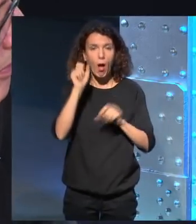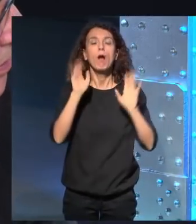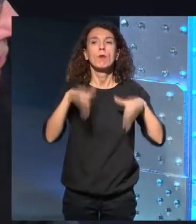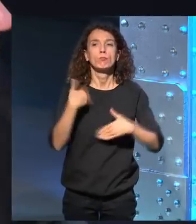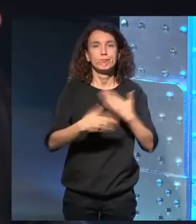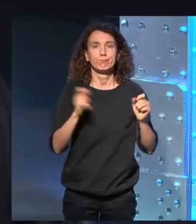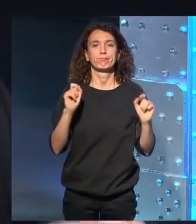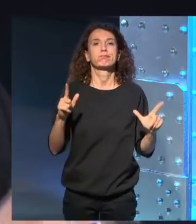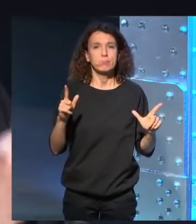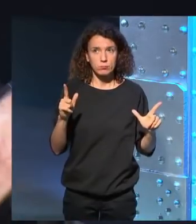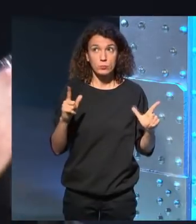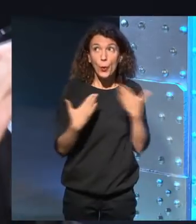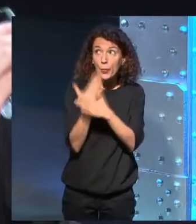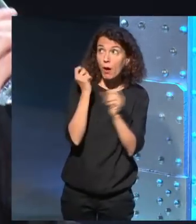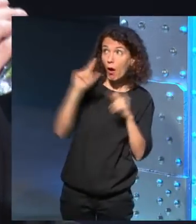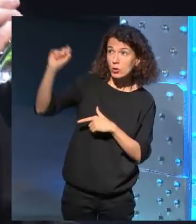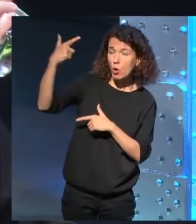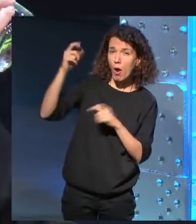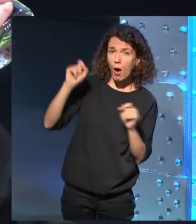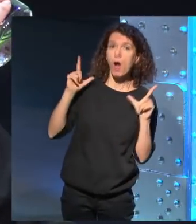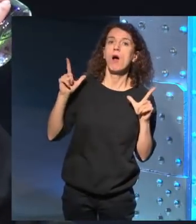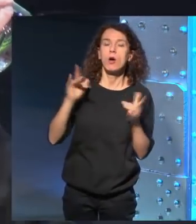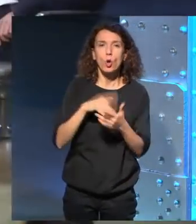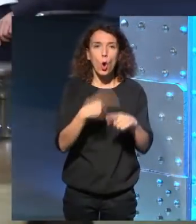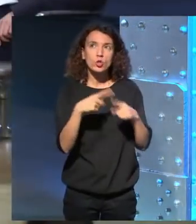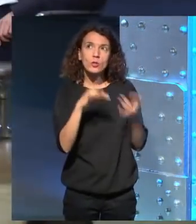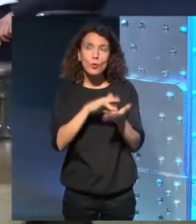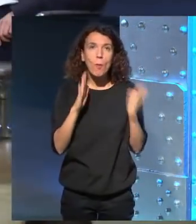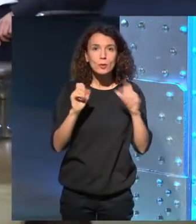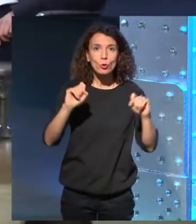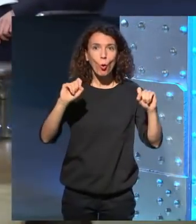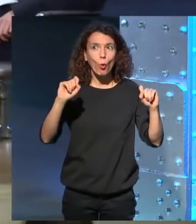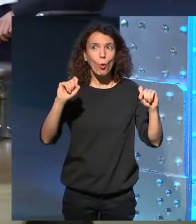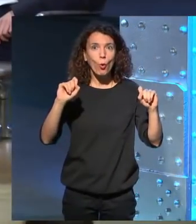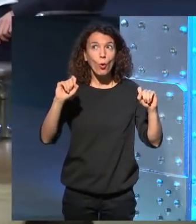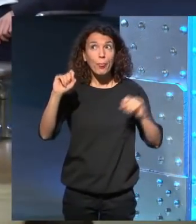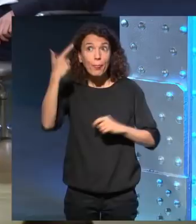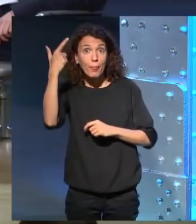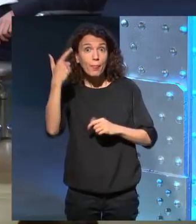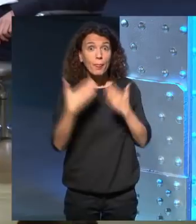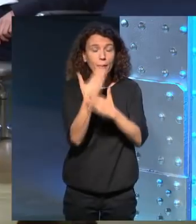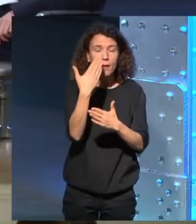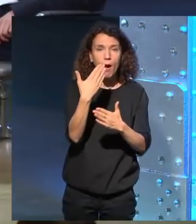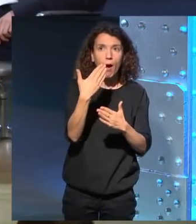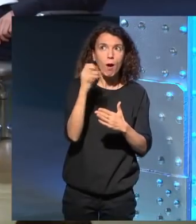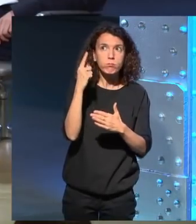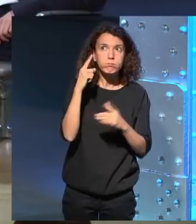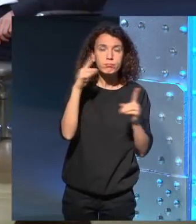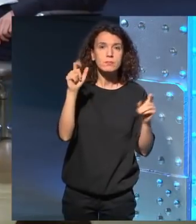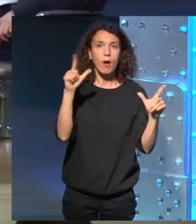cuenta de que es de día o de que pasan cosas de día no sé leyendo el libro también te das